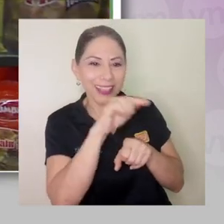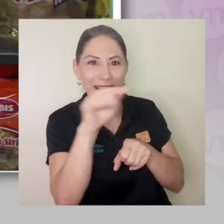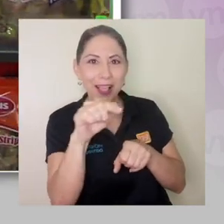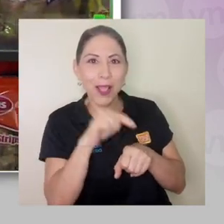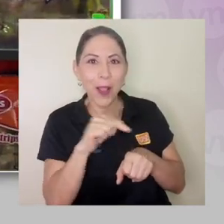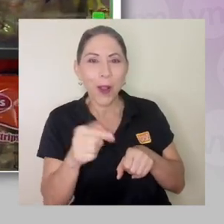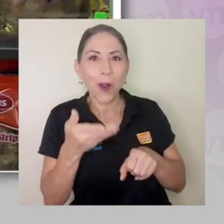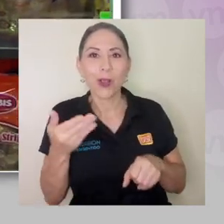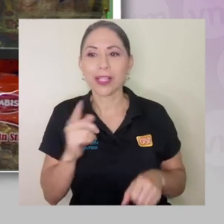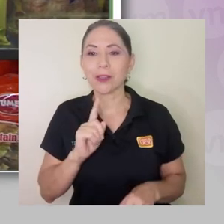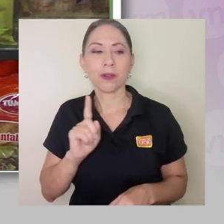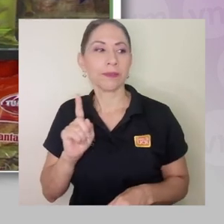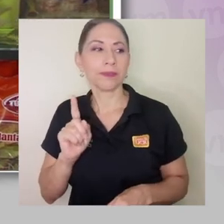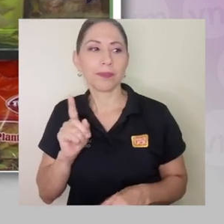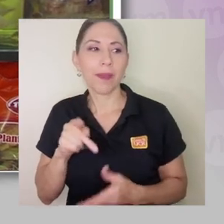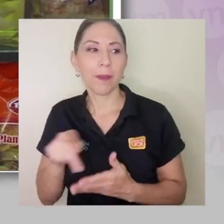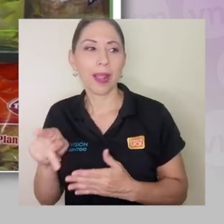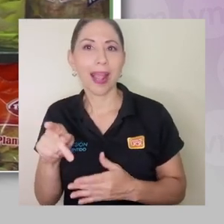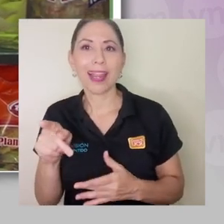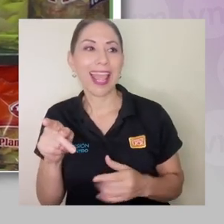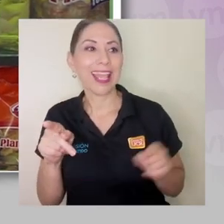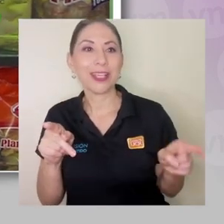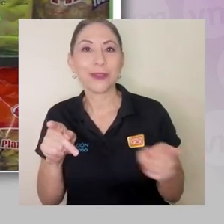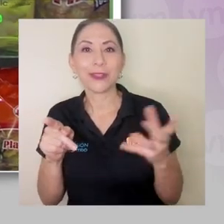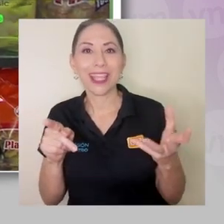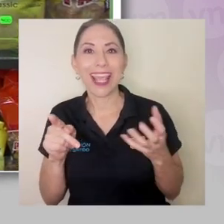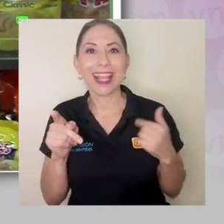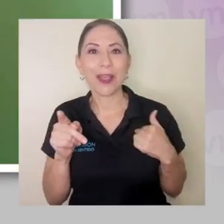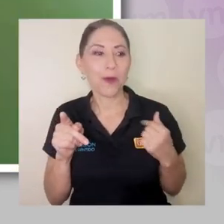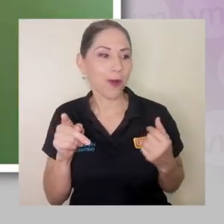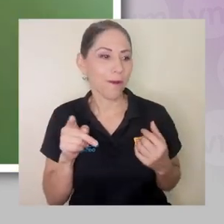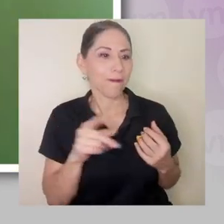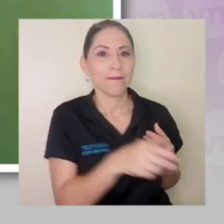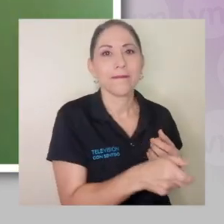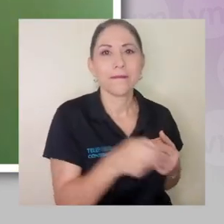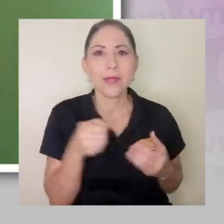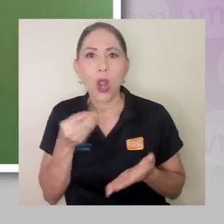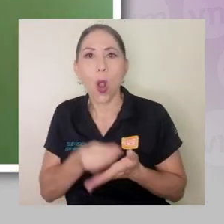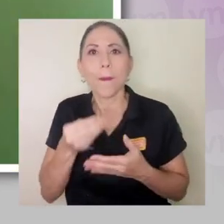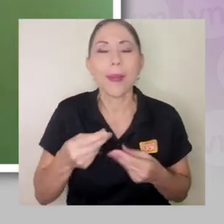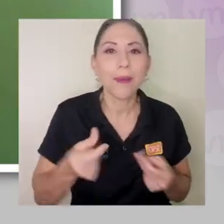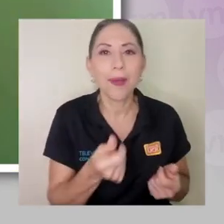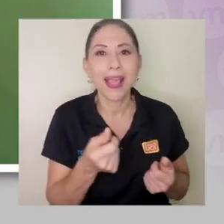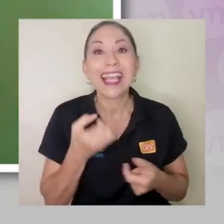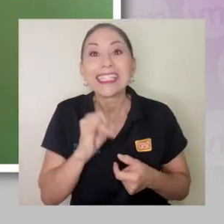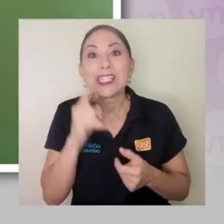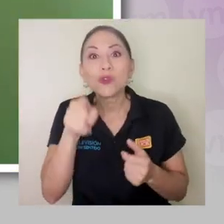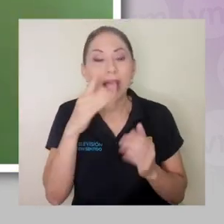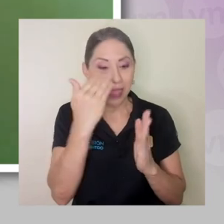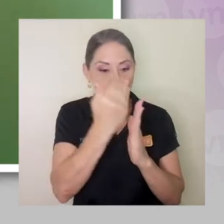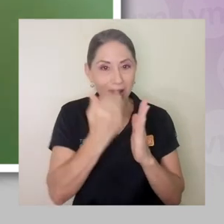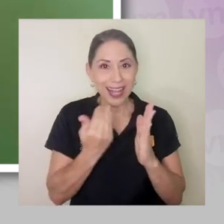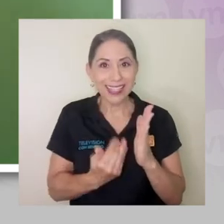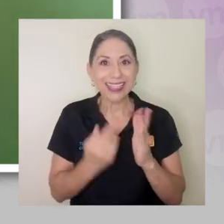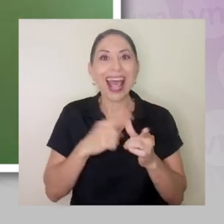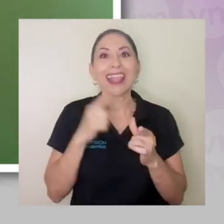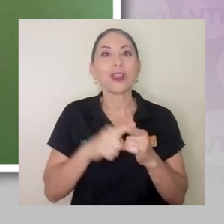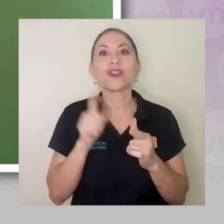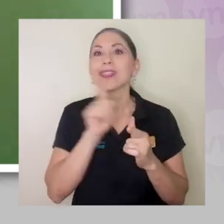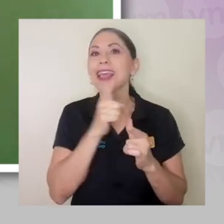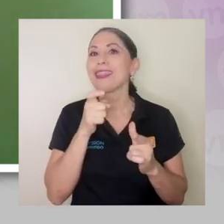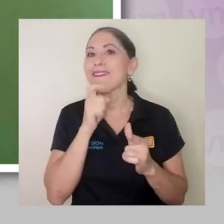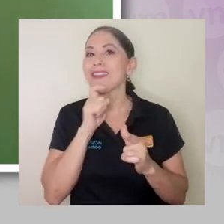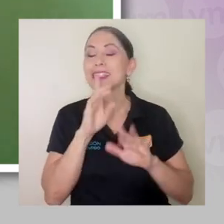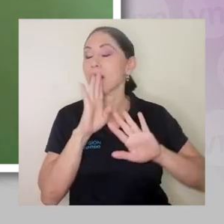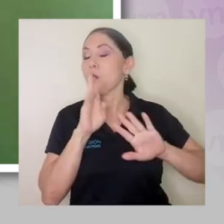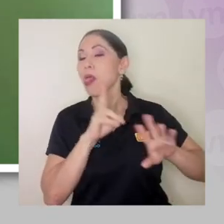pretenden que uno compre impulsivamente. Si usted lleva una lista de compras, es mucho más difícil que caiga en el asunto de